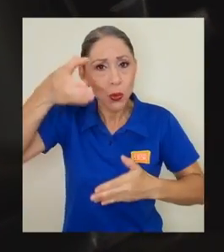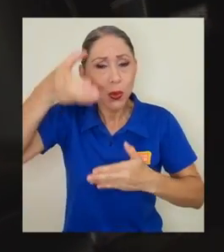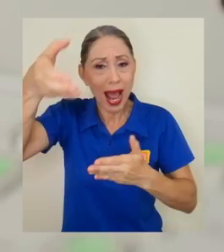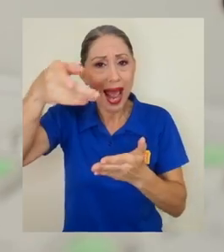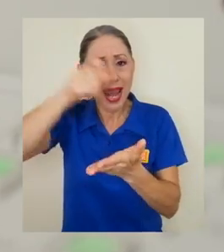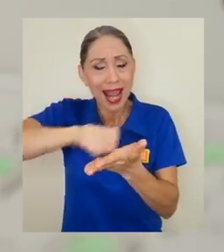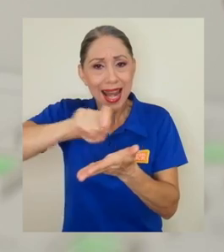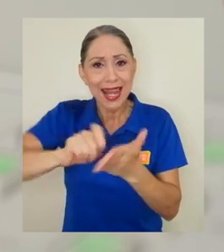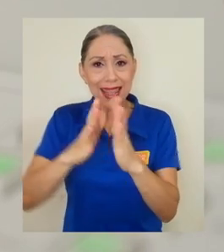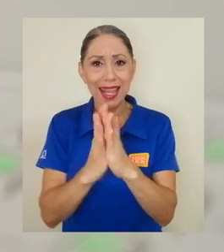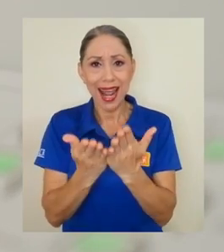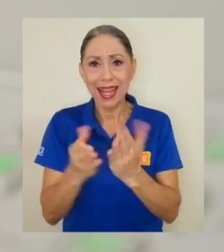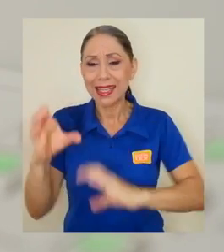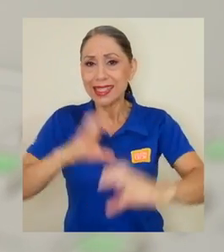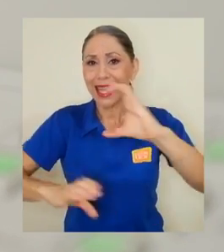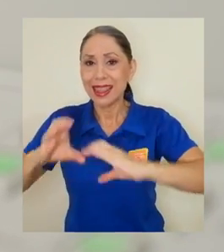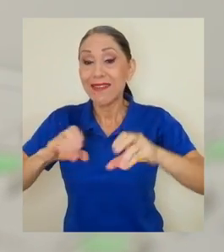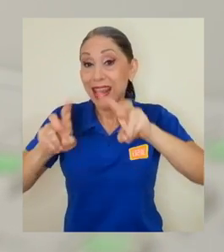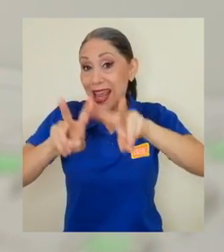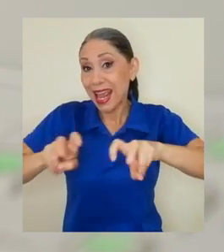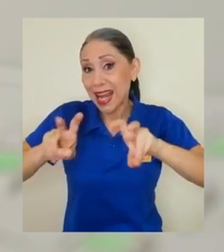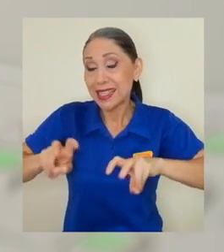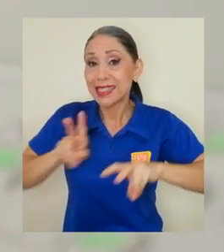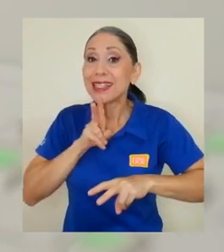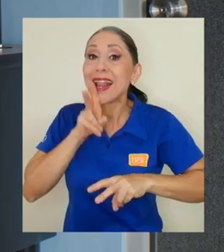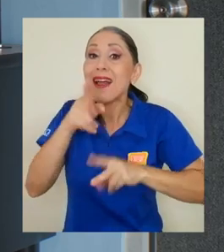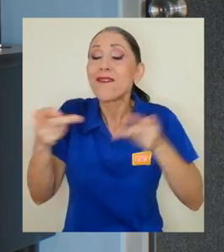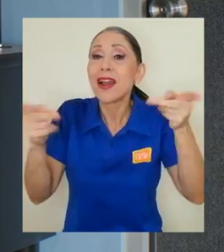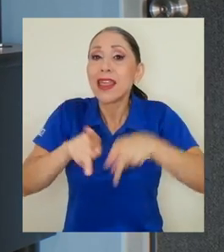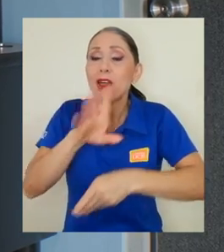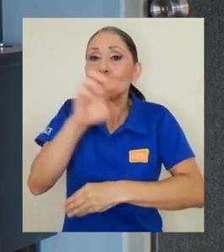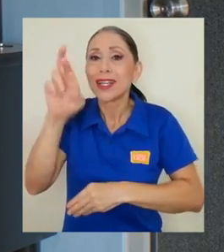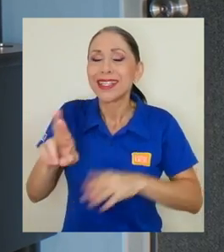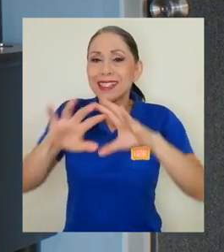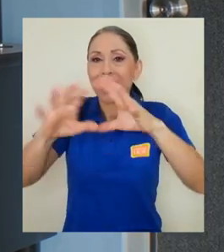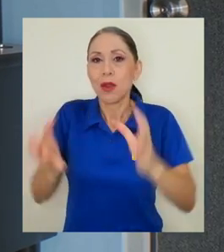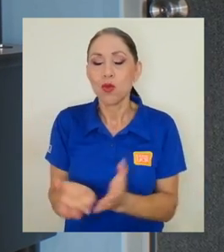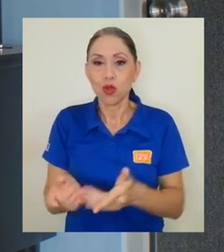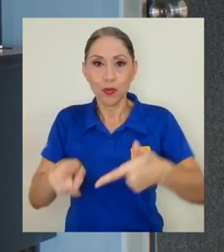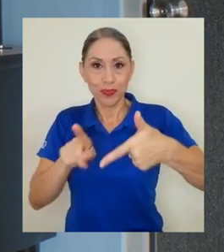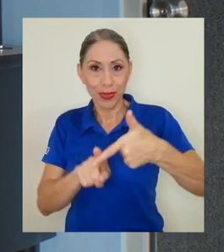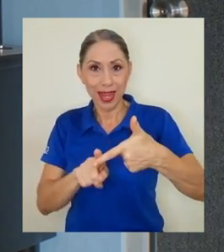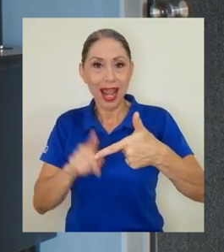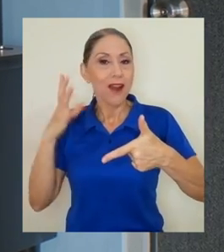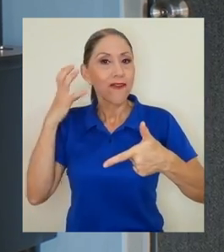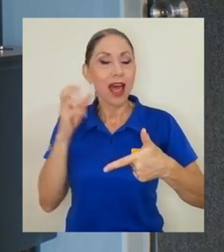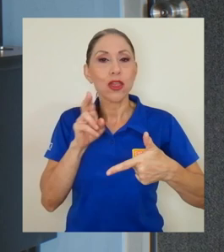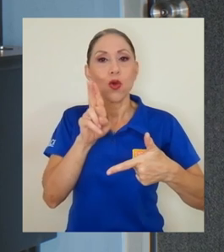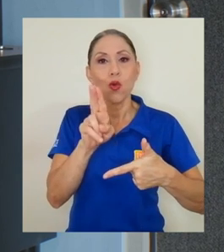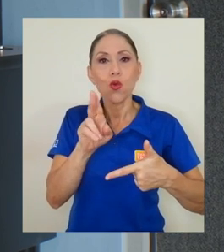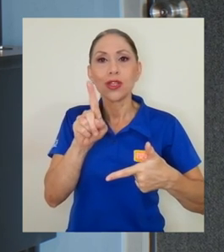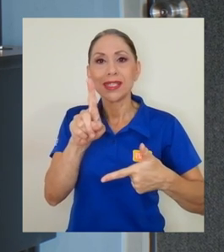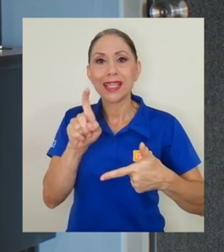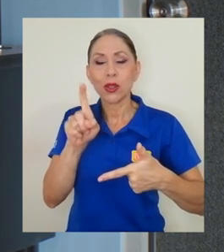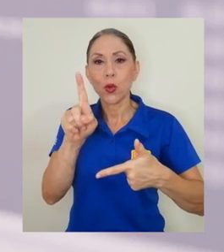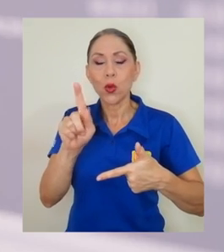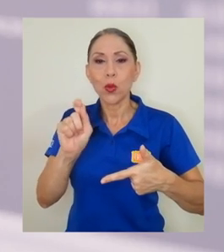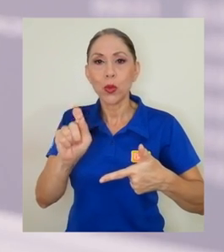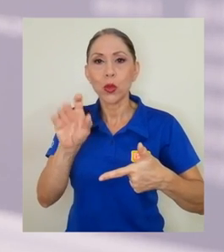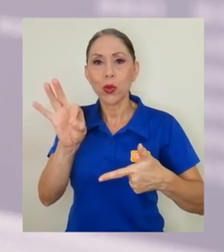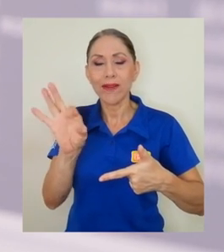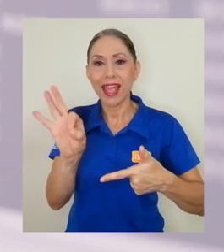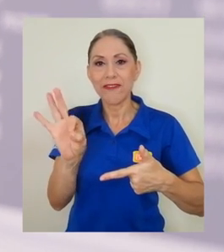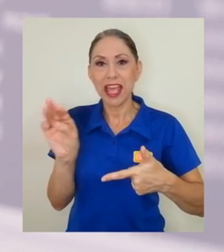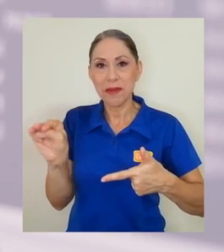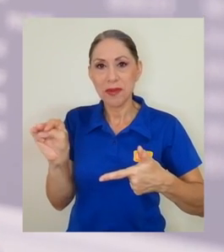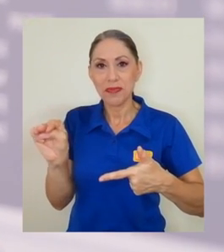científica y análisis de la realidad costarricense y del mundo. La segunda es Radio U 101.9 FM, que